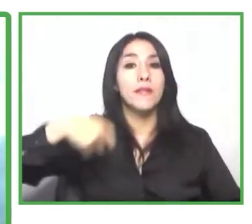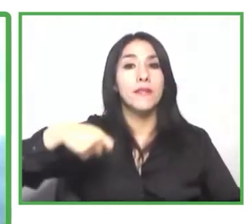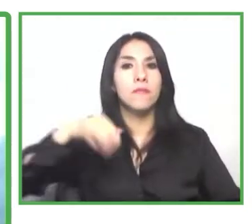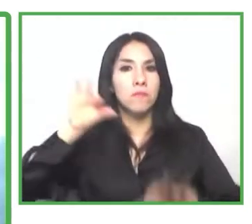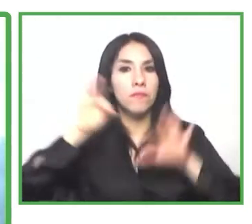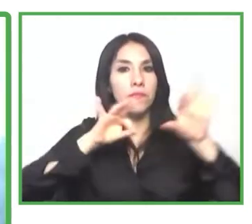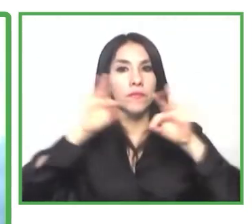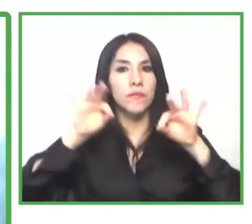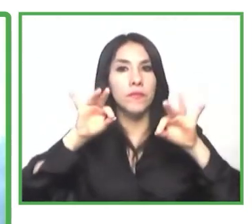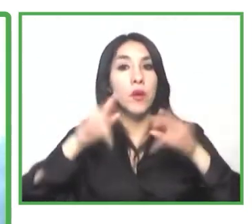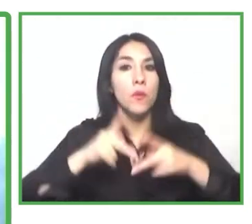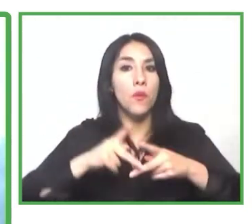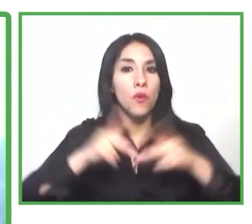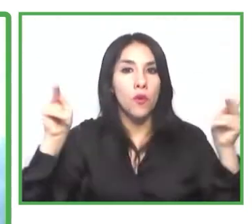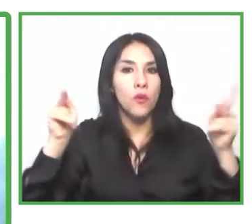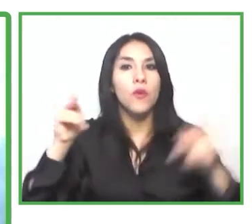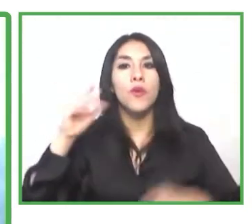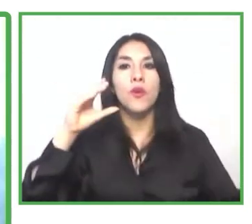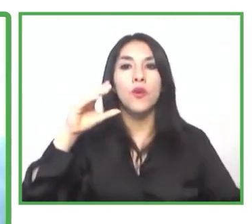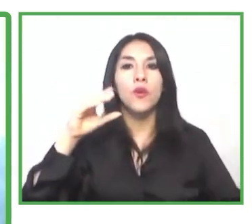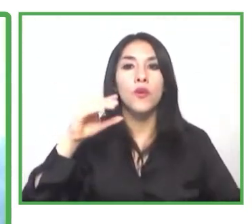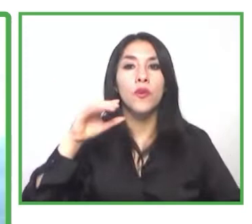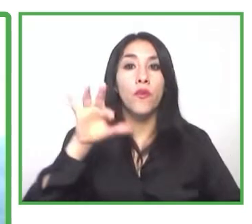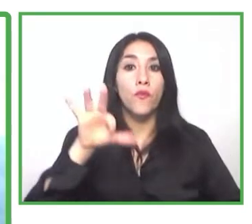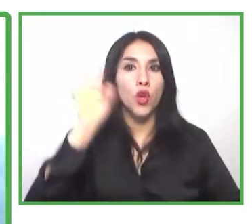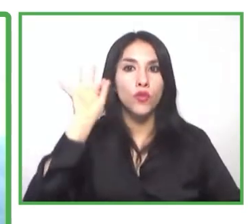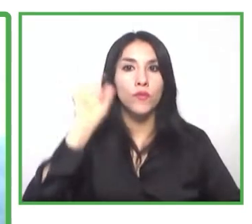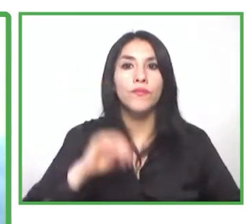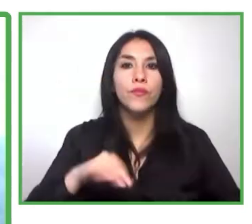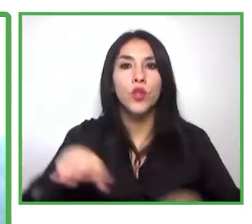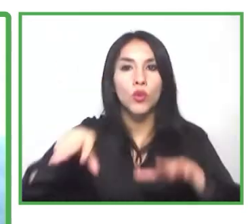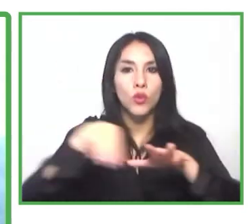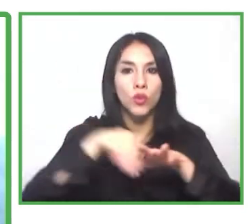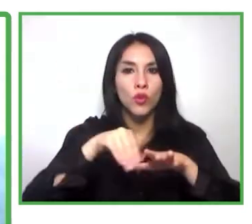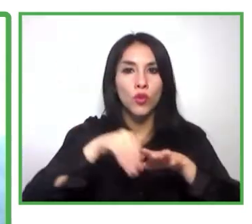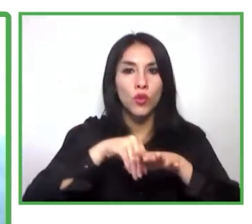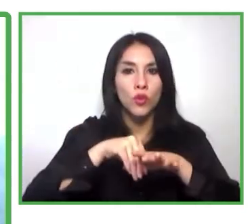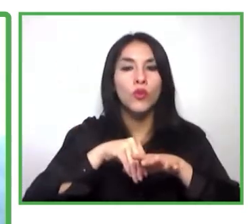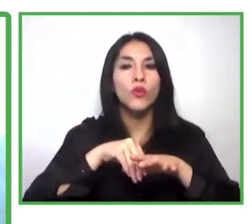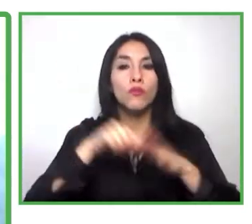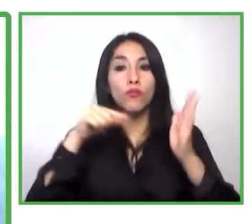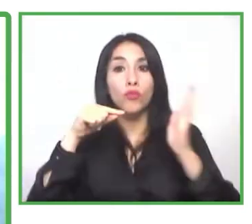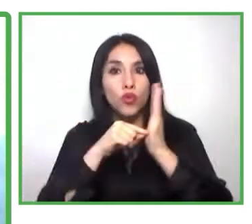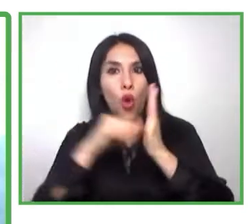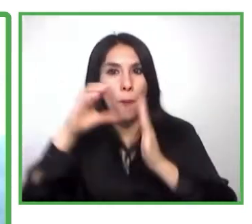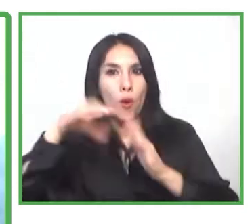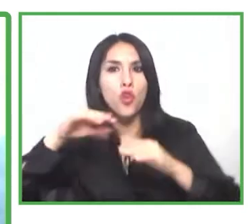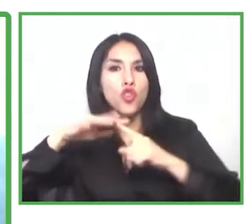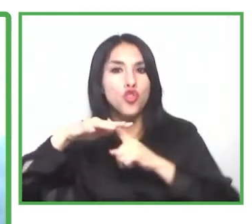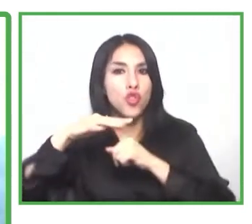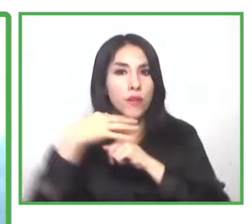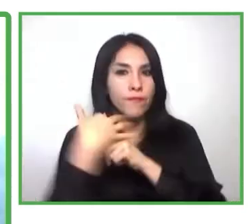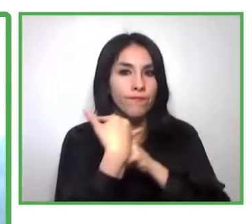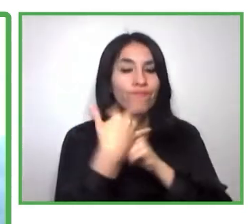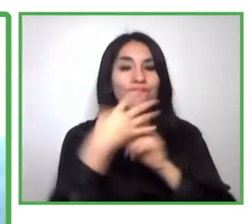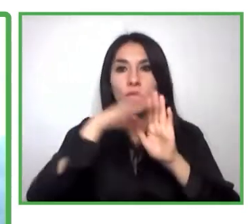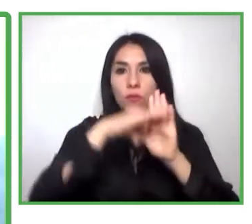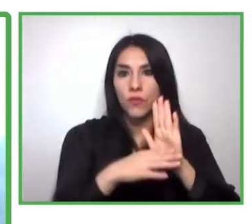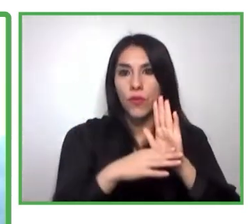.com, cuyo foco es la inclusión sociolaboral de personas con discapacidad con presencia en Centro y Suramérica,